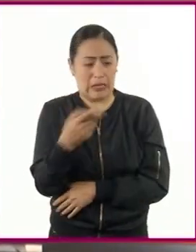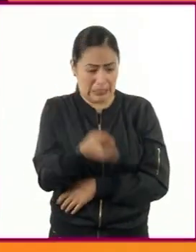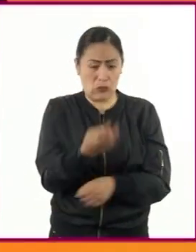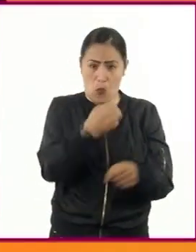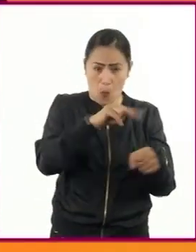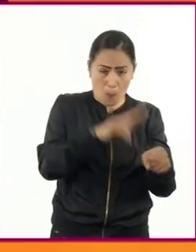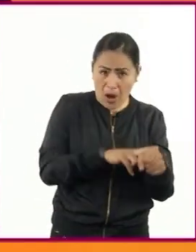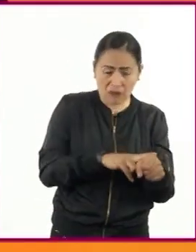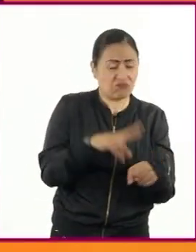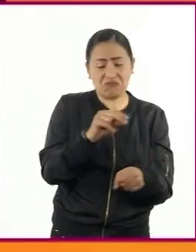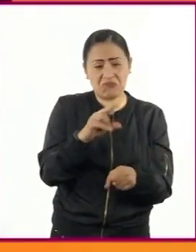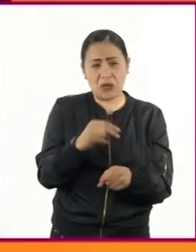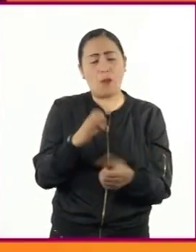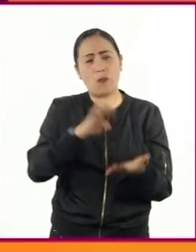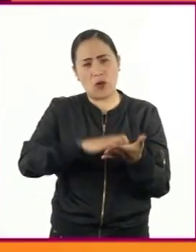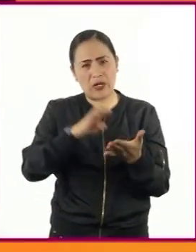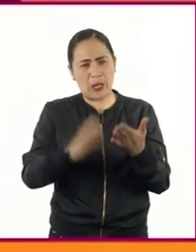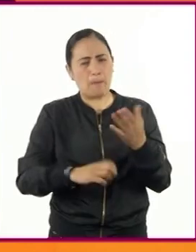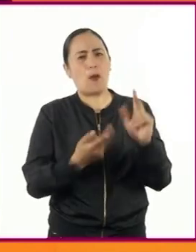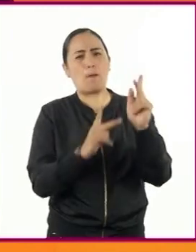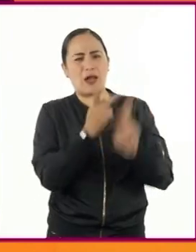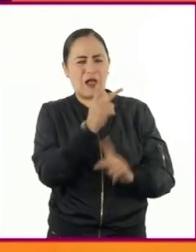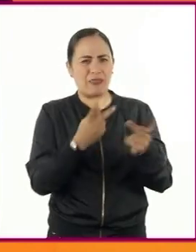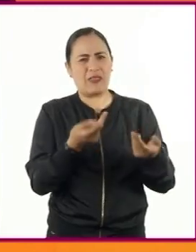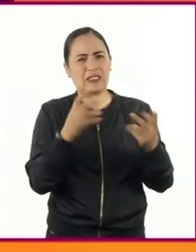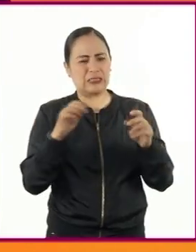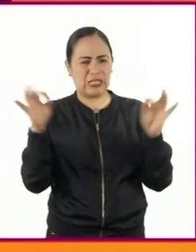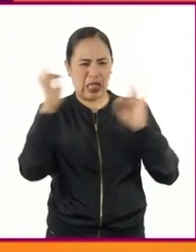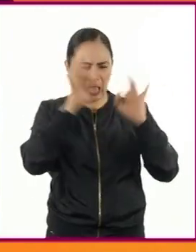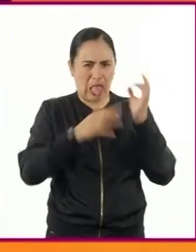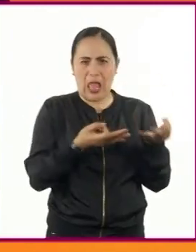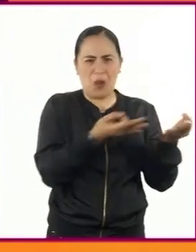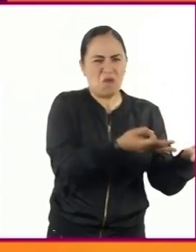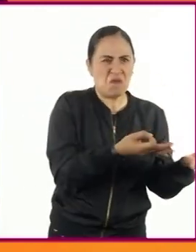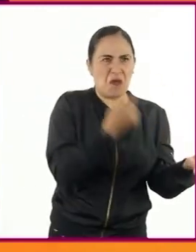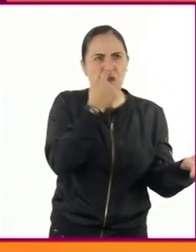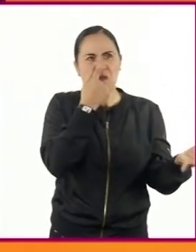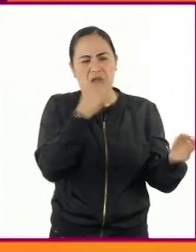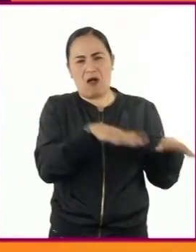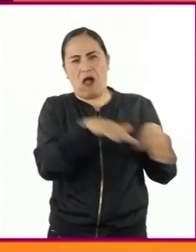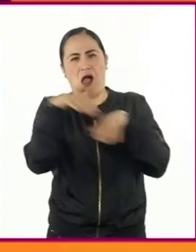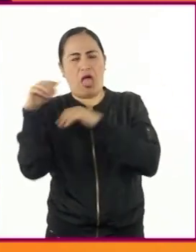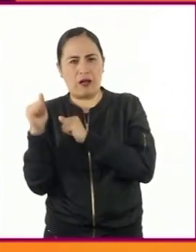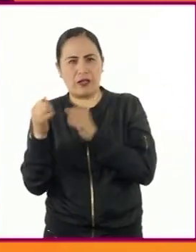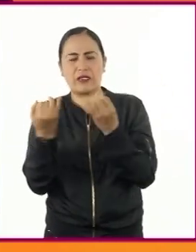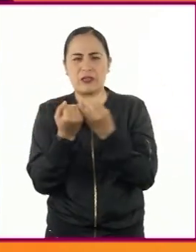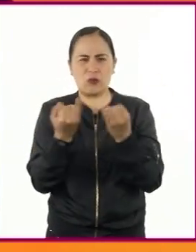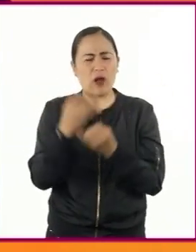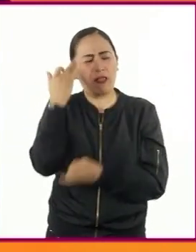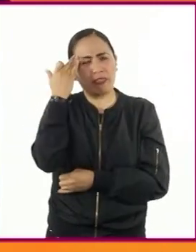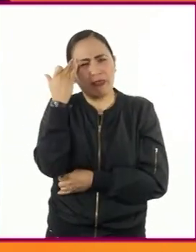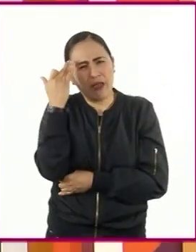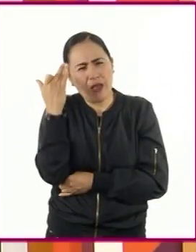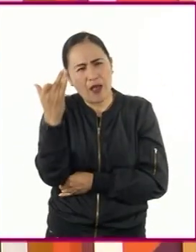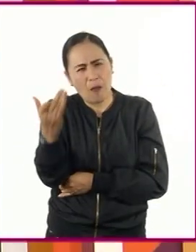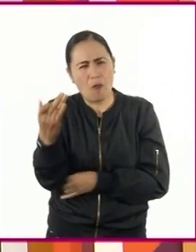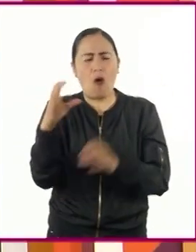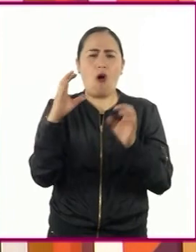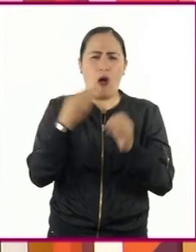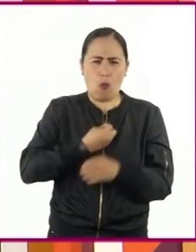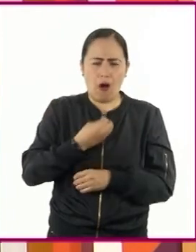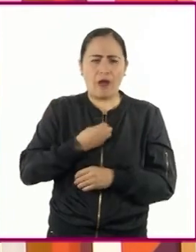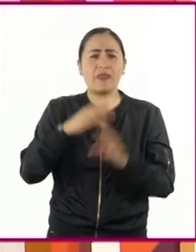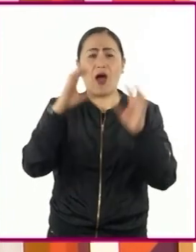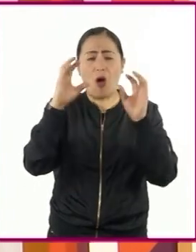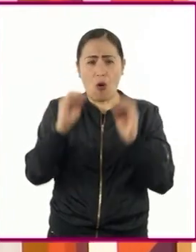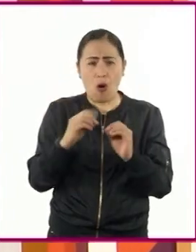ejemplo plantas resistentes a los insectos o virus, tolerancia a uso de herbicidas que tardan en madurar o que resisten sequías. En